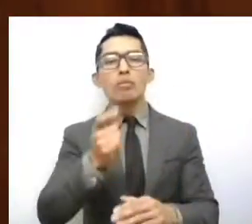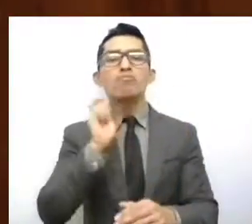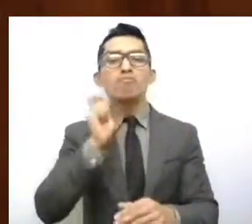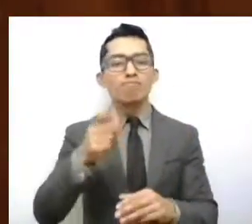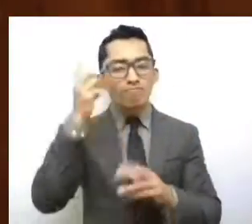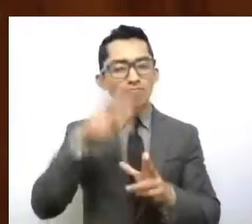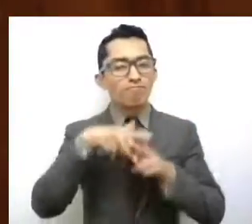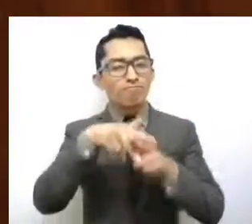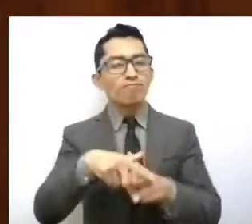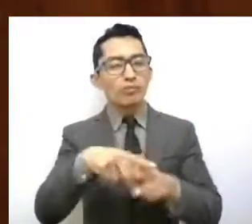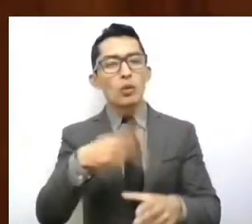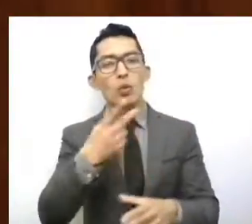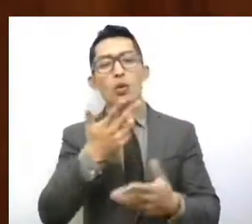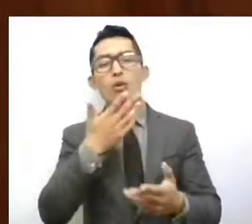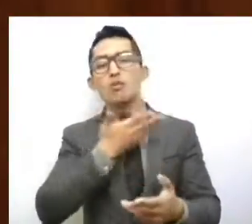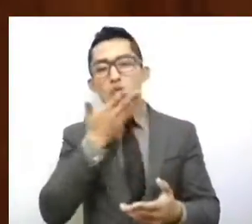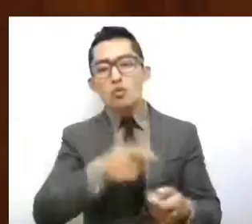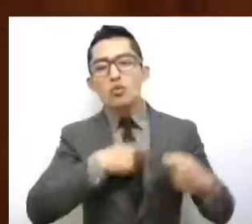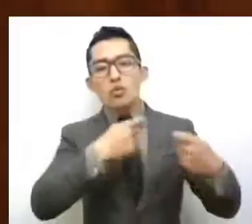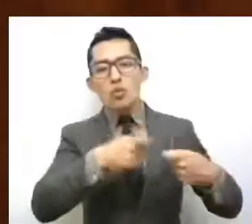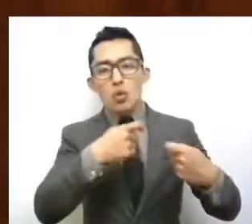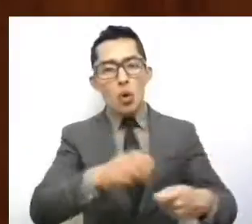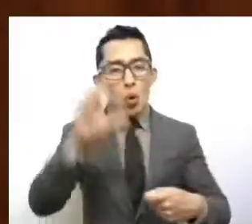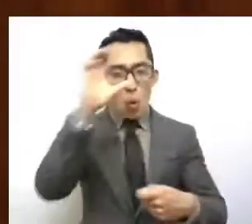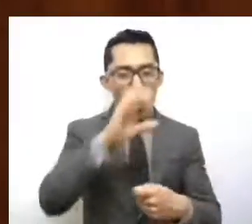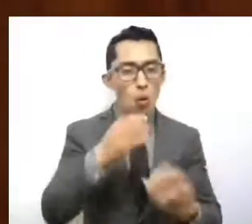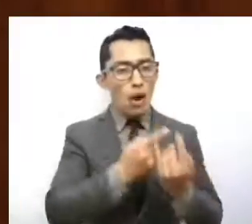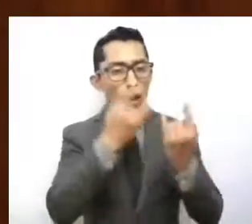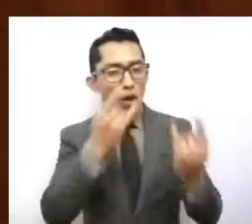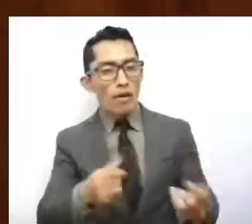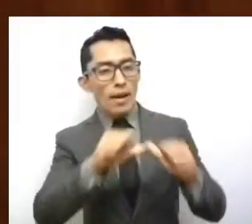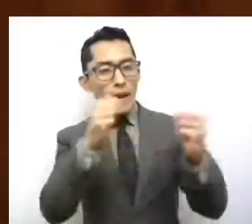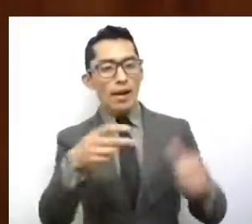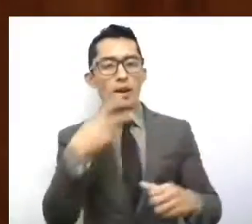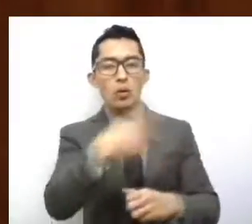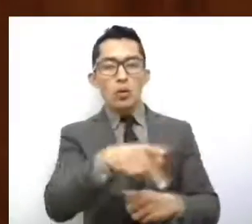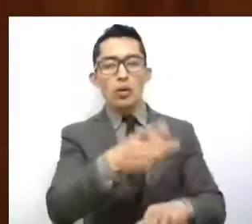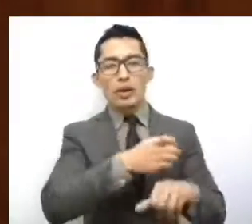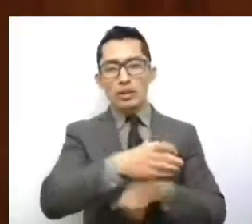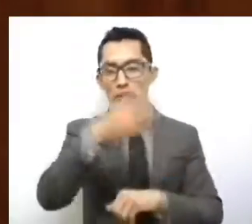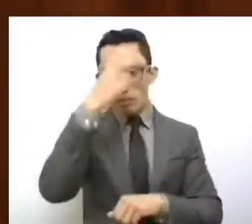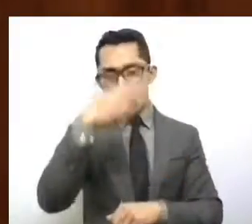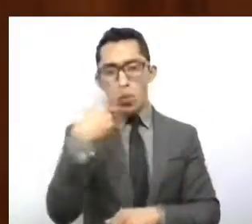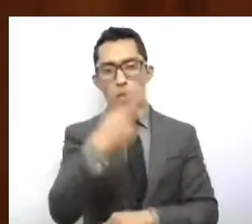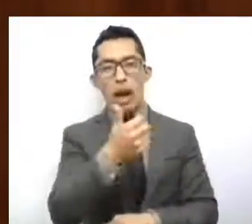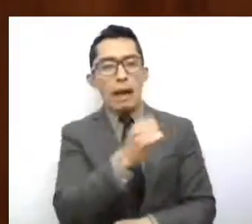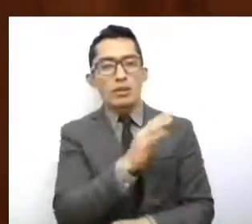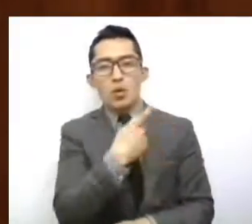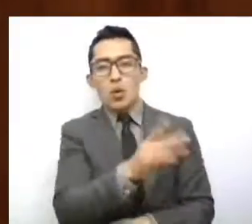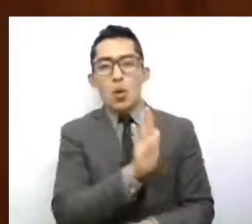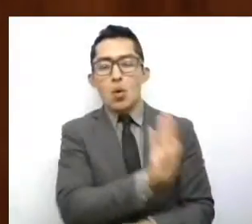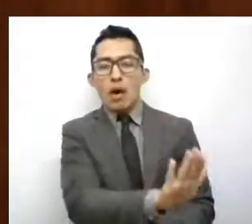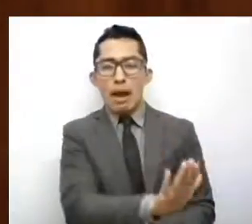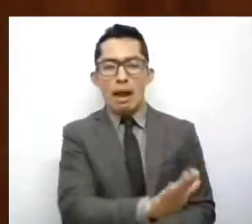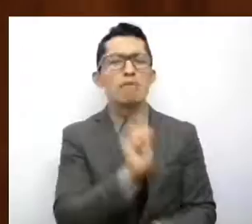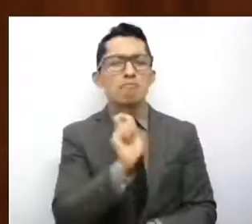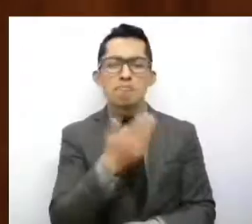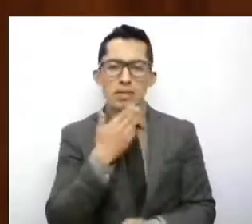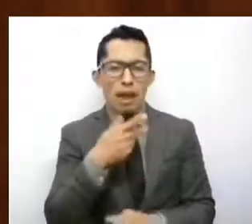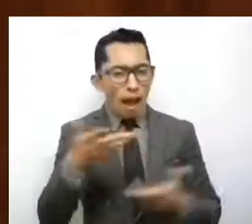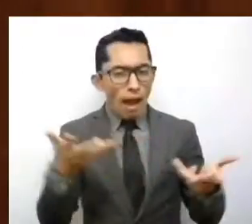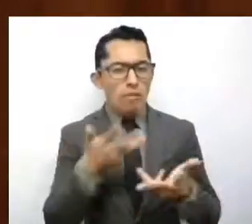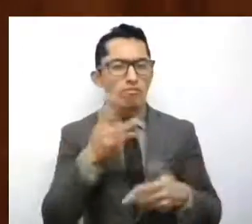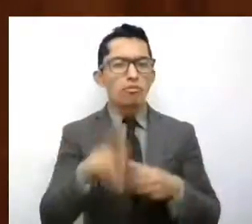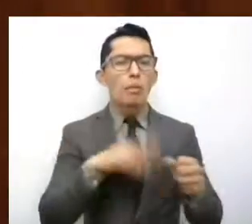y representación histórica, cultural y artística para el Estado de México, que se lleven a cabo, sobre todo en